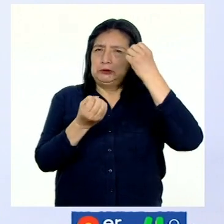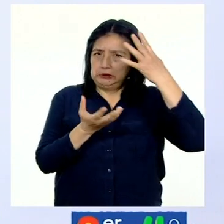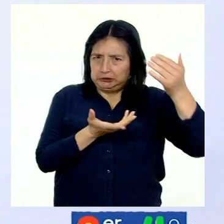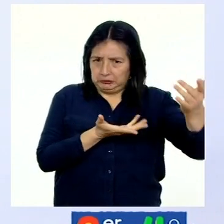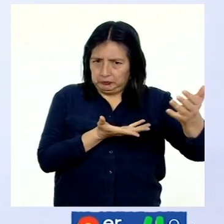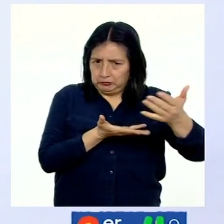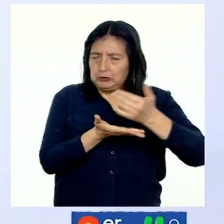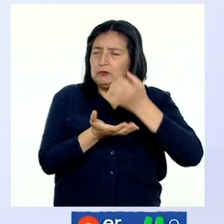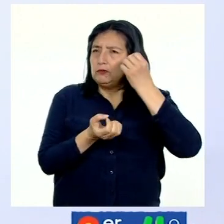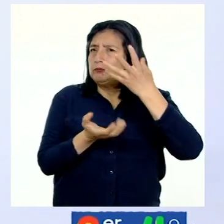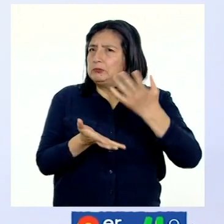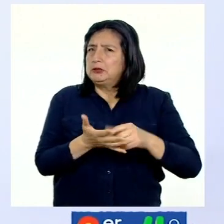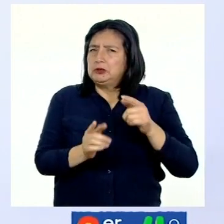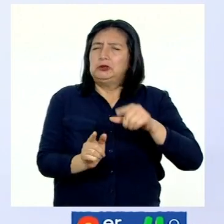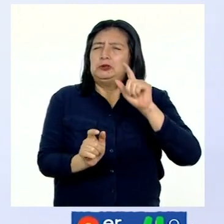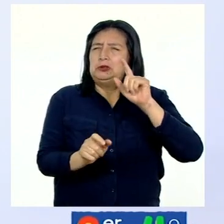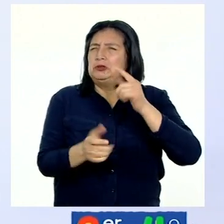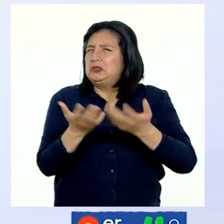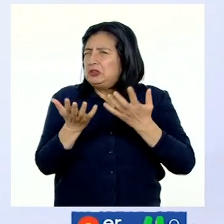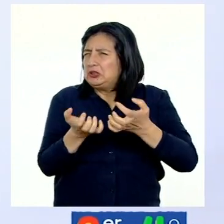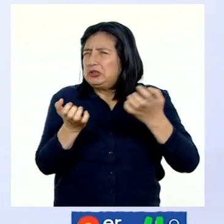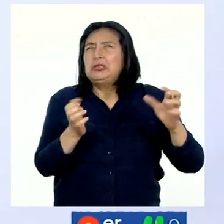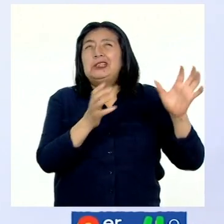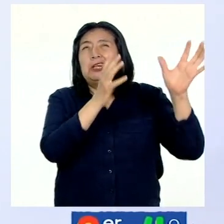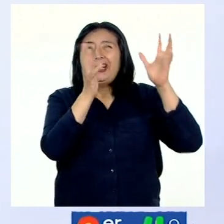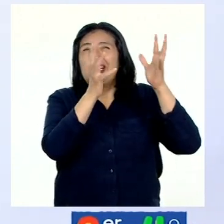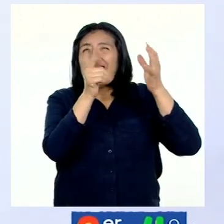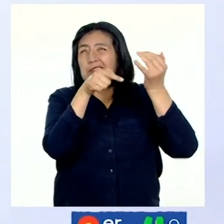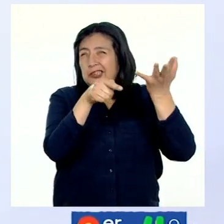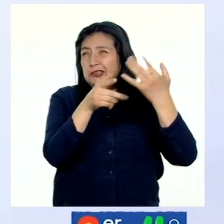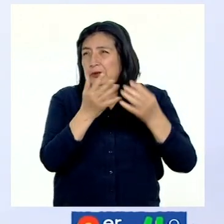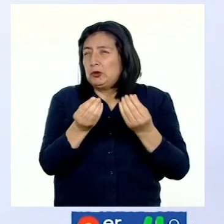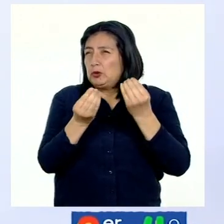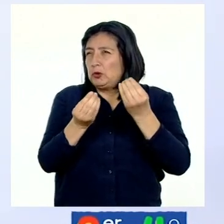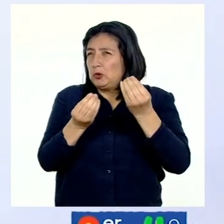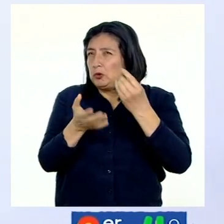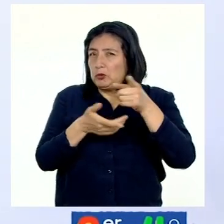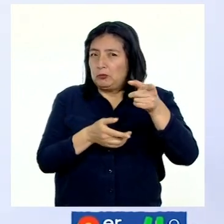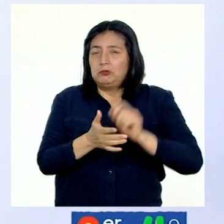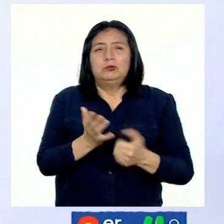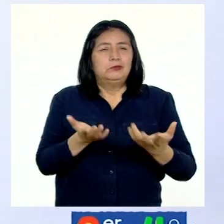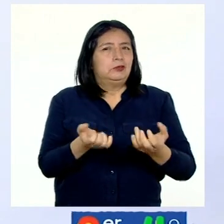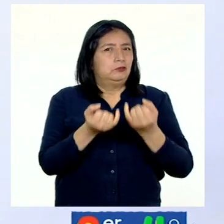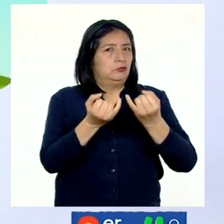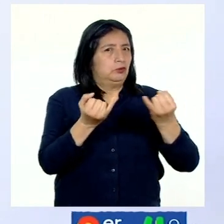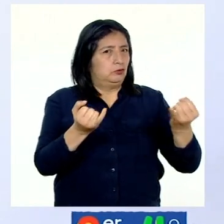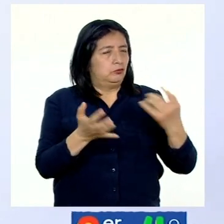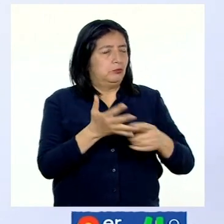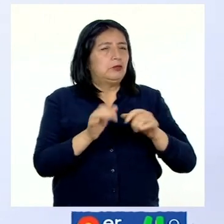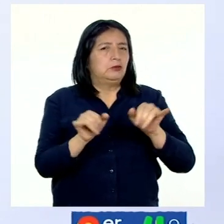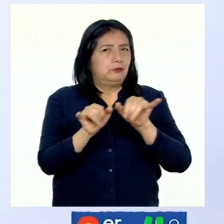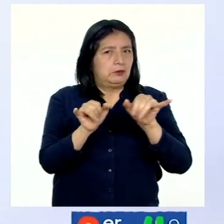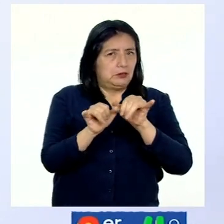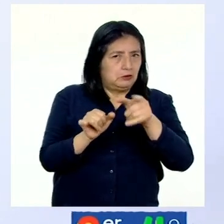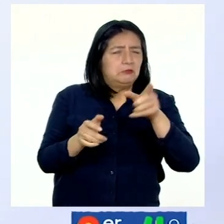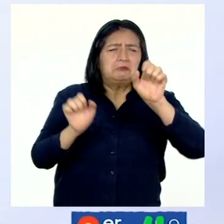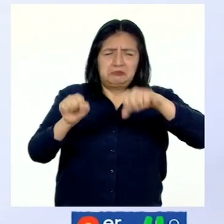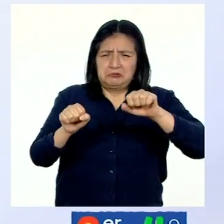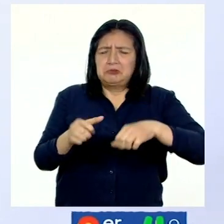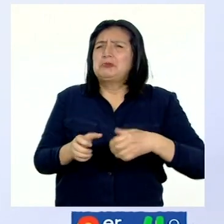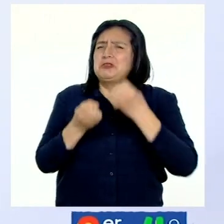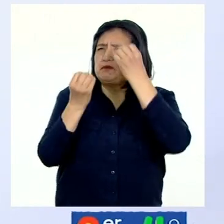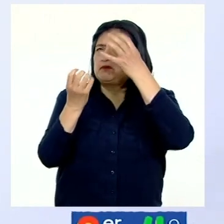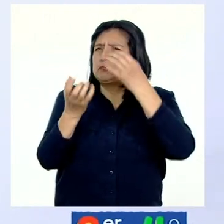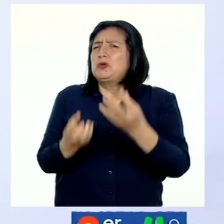obtener información precisa de los elementos del clima a través de estos instrumentos, también podemos recoger